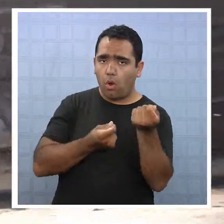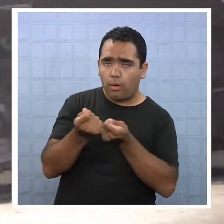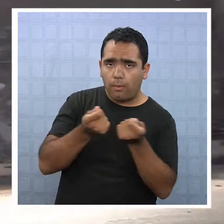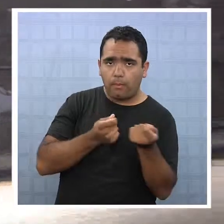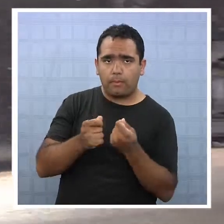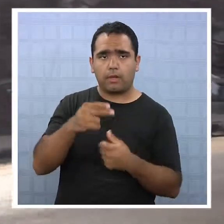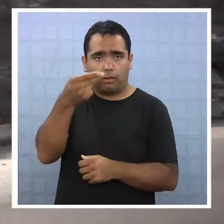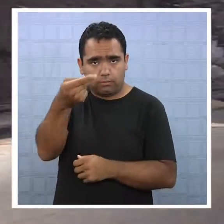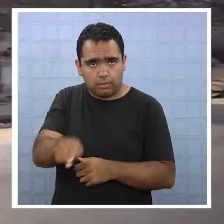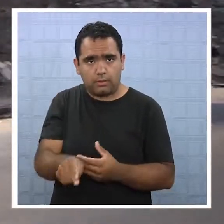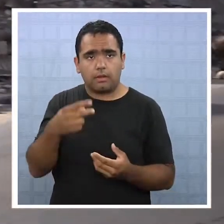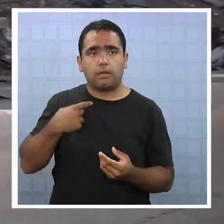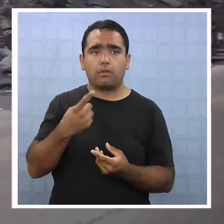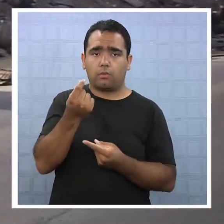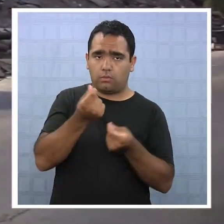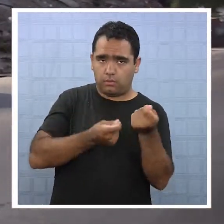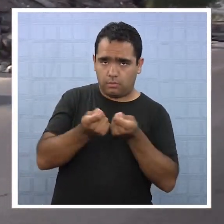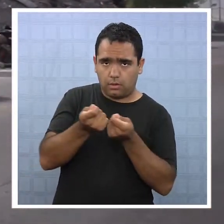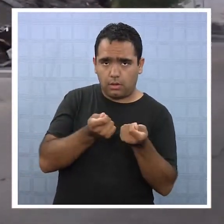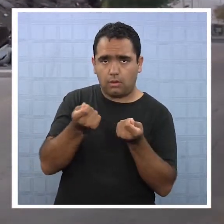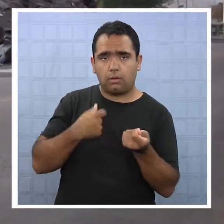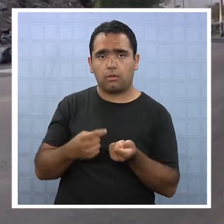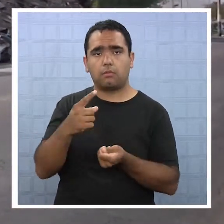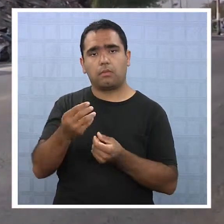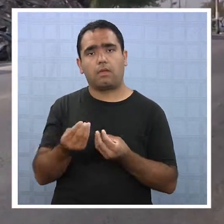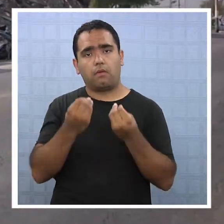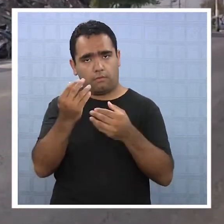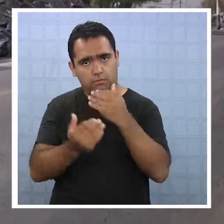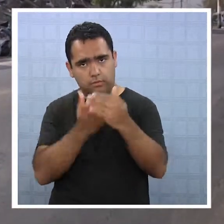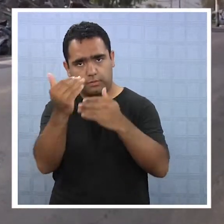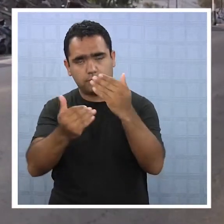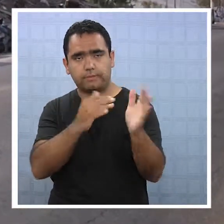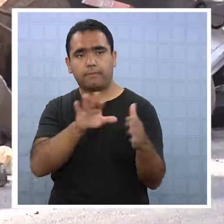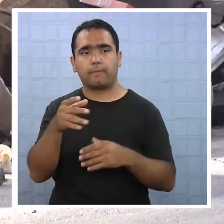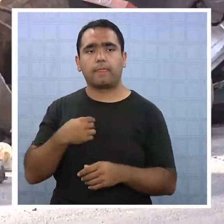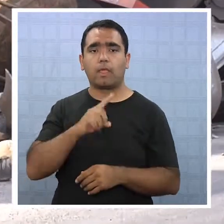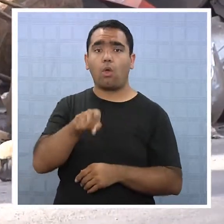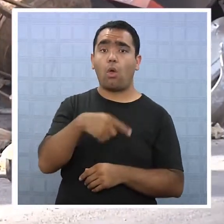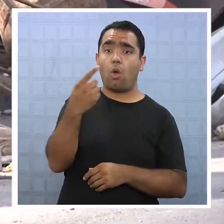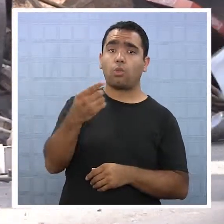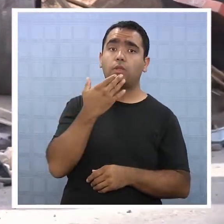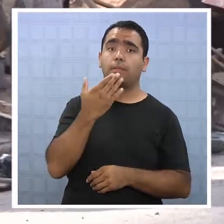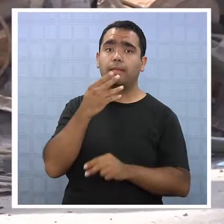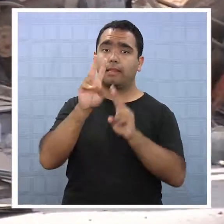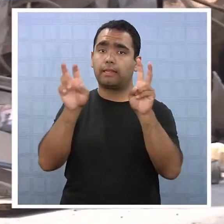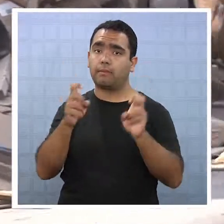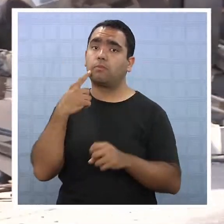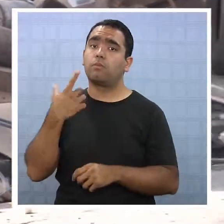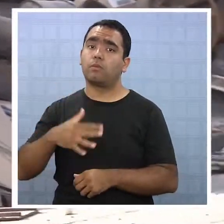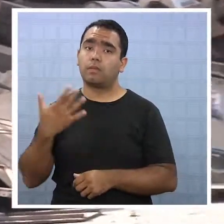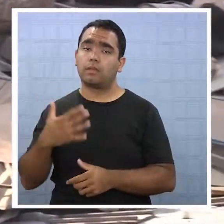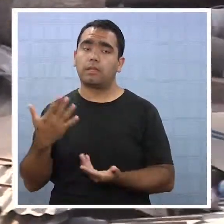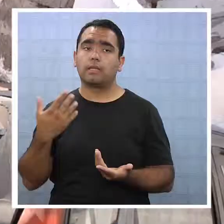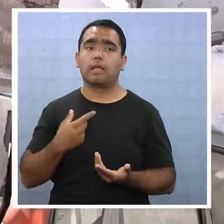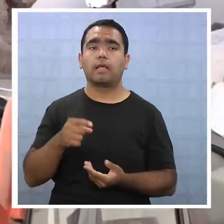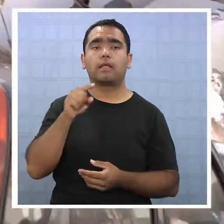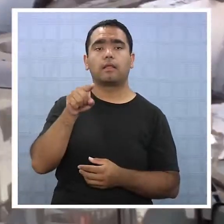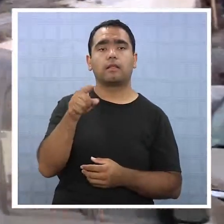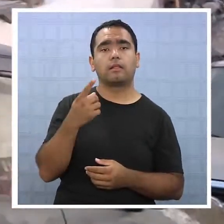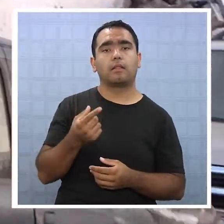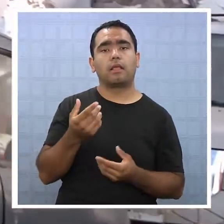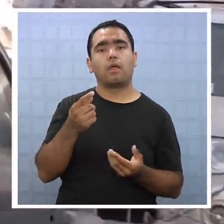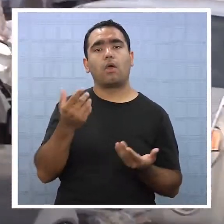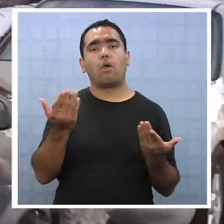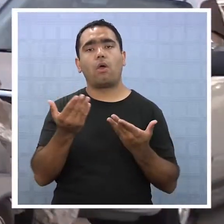de modo tal que sea una economía cada vez más pujante. Otra arista vinculada al tema del terremoto y no menos sensible es la entrega de